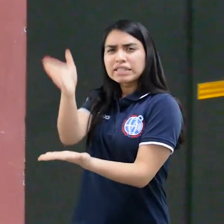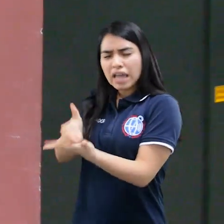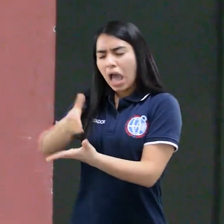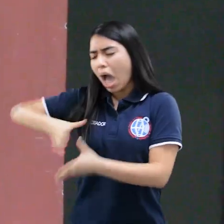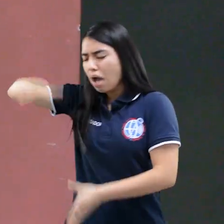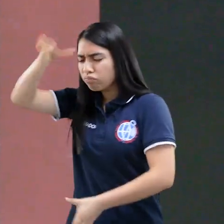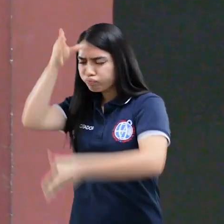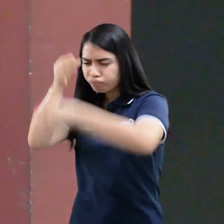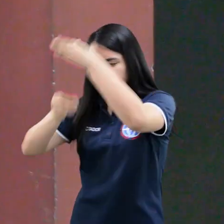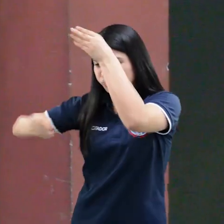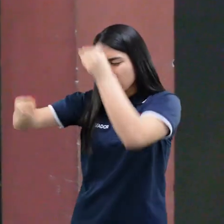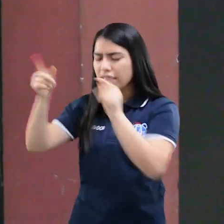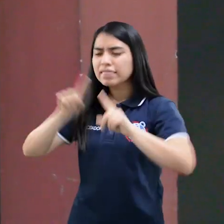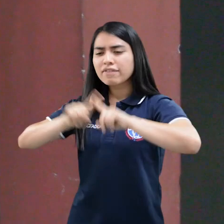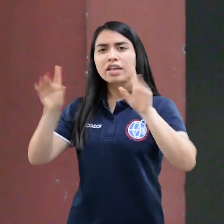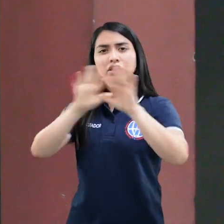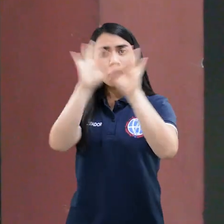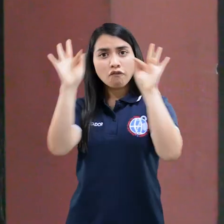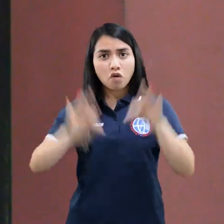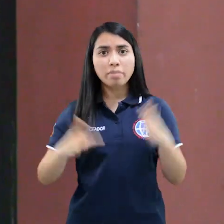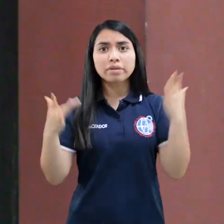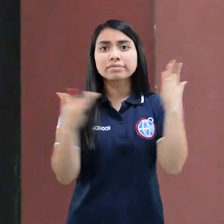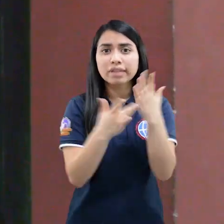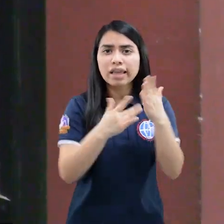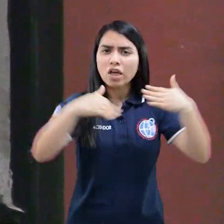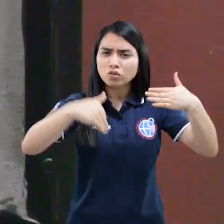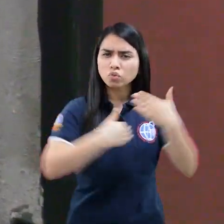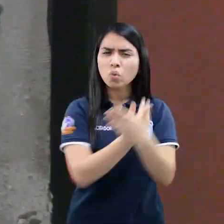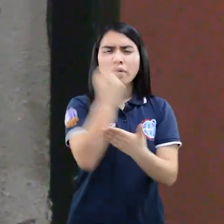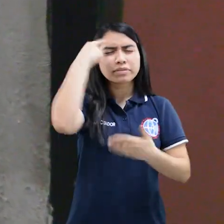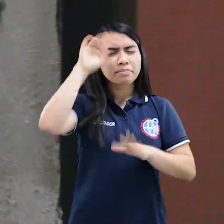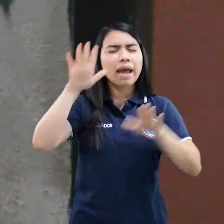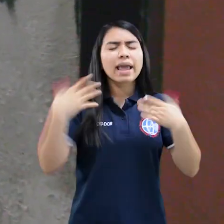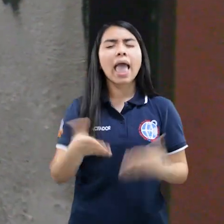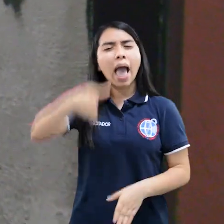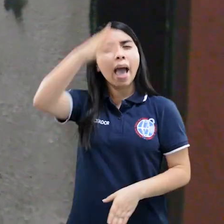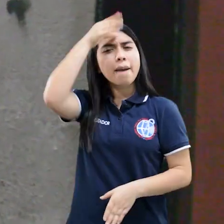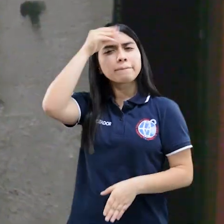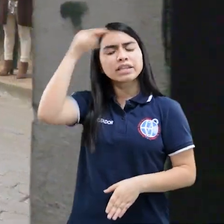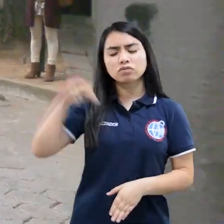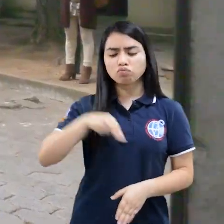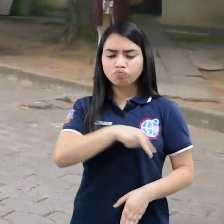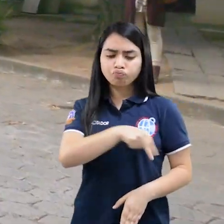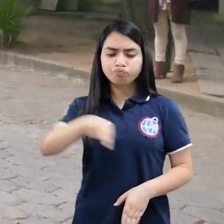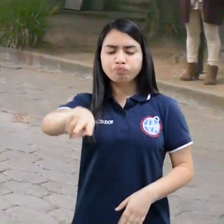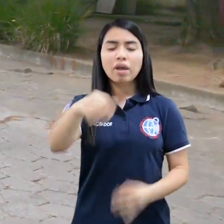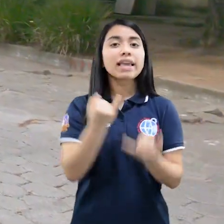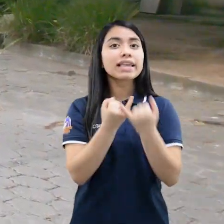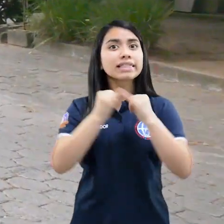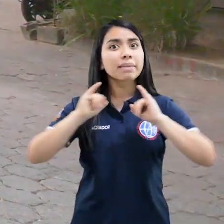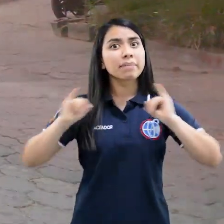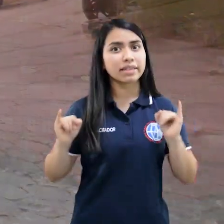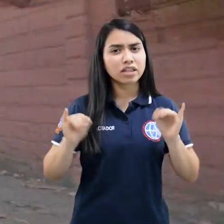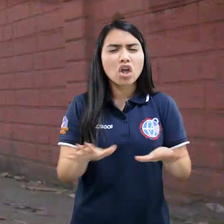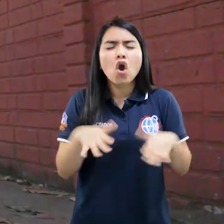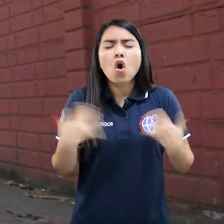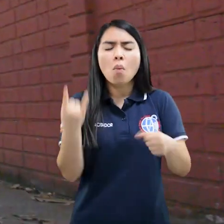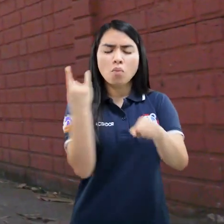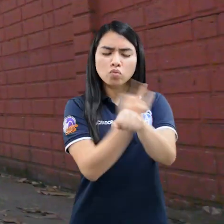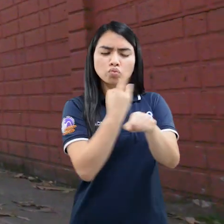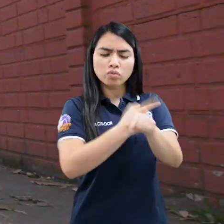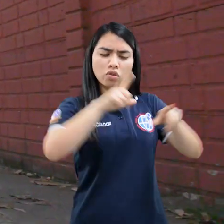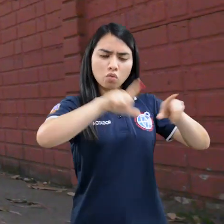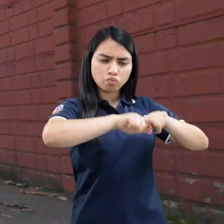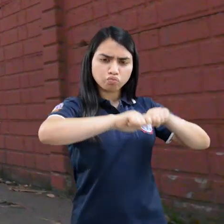visual adquieren conocimientos, técnicas y herramientas que les permiten movilizarse de manera independiente hacia cualquier